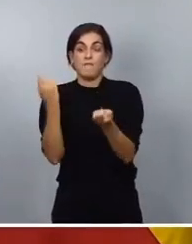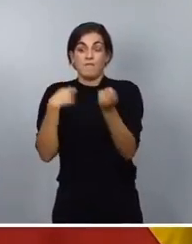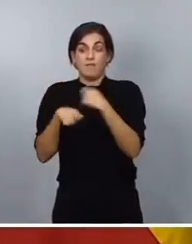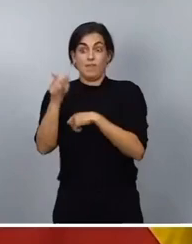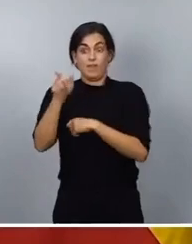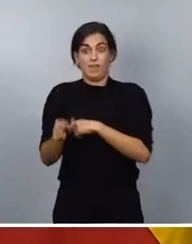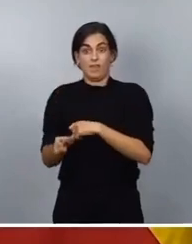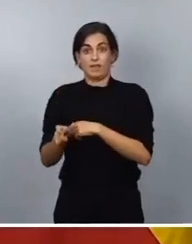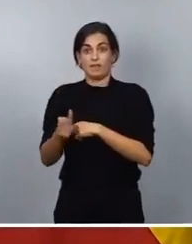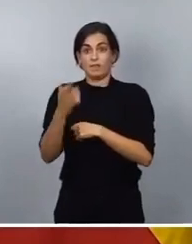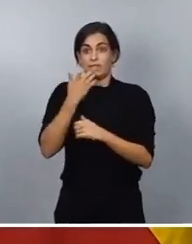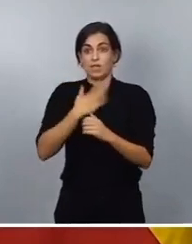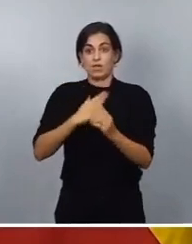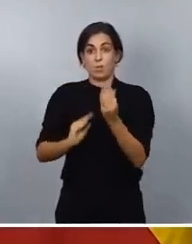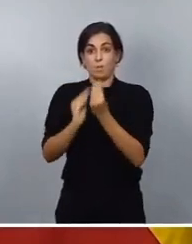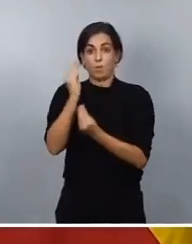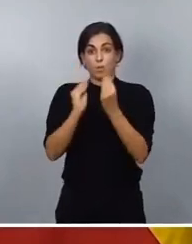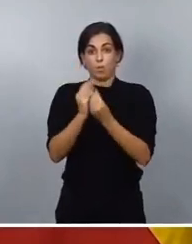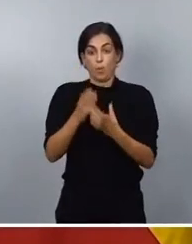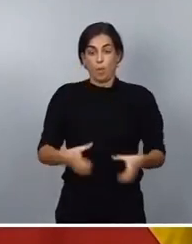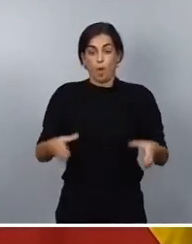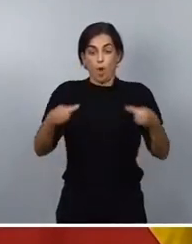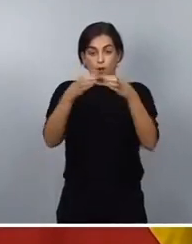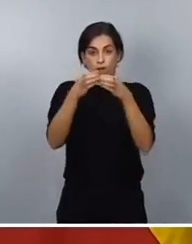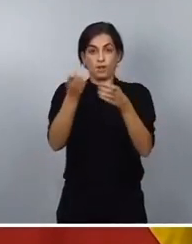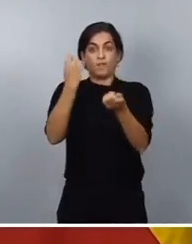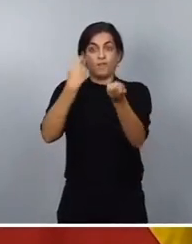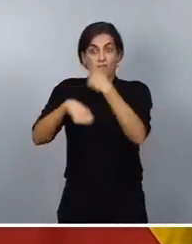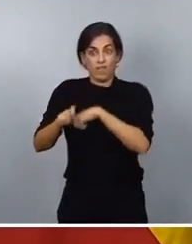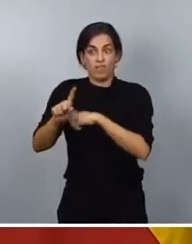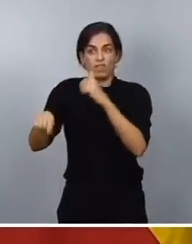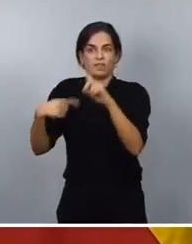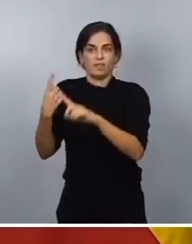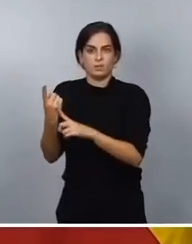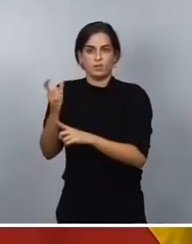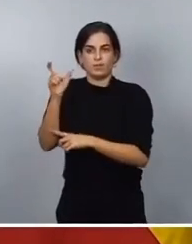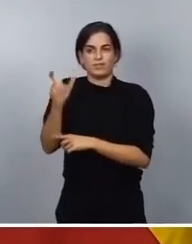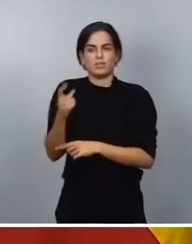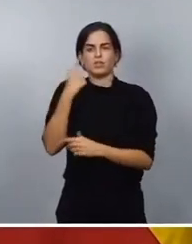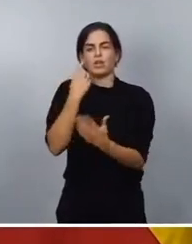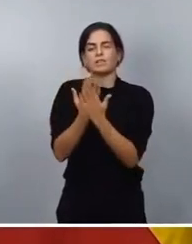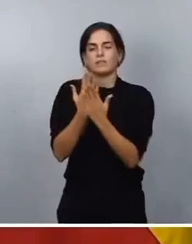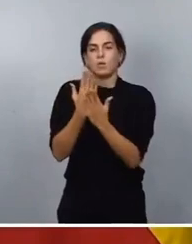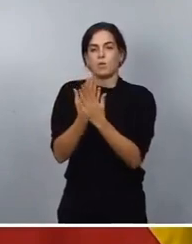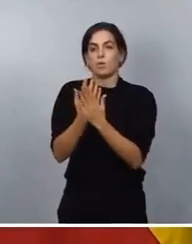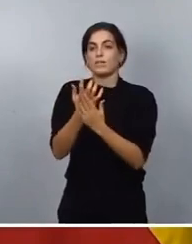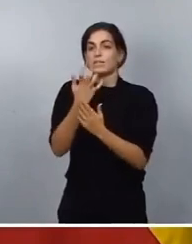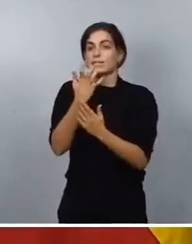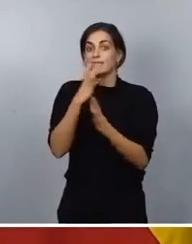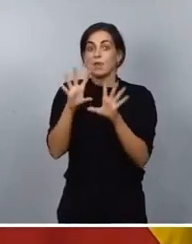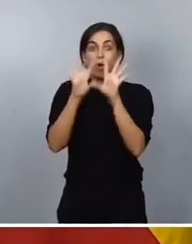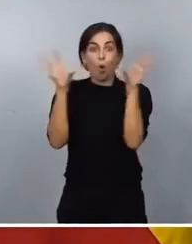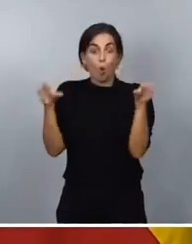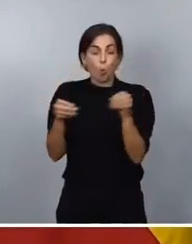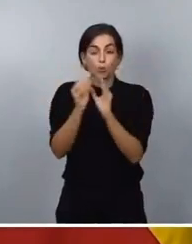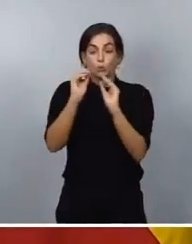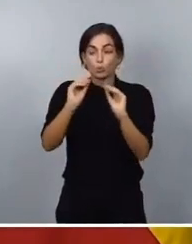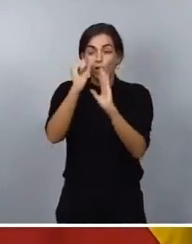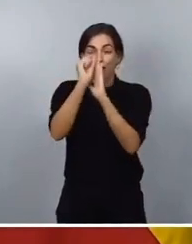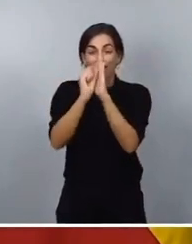la botella y lógicamente quien la vende, le asegura a usted que el conjunto de las características que desde un punto de vista